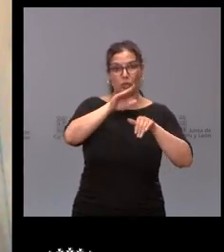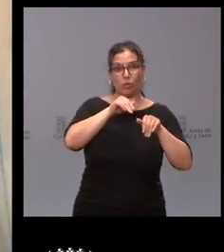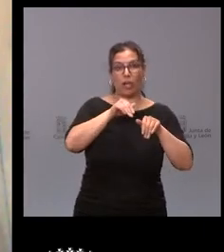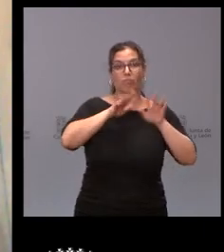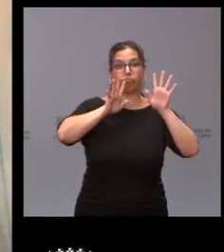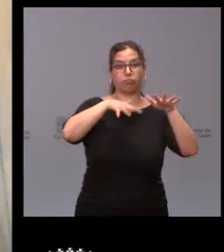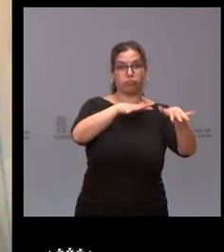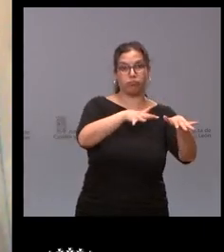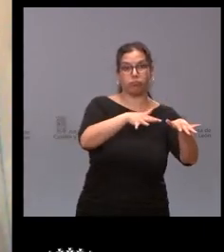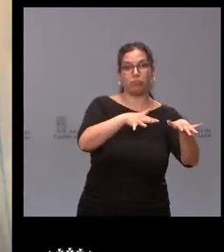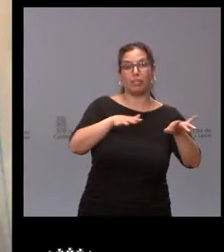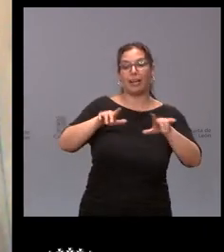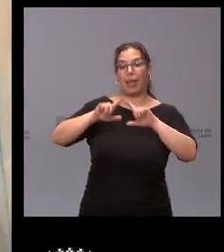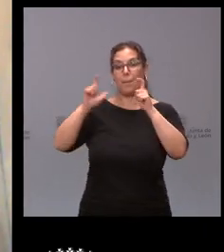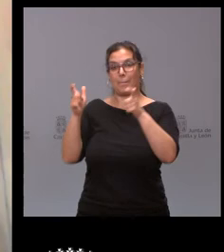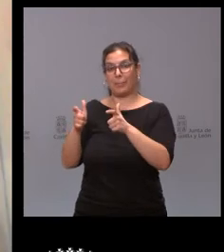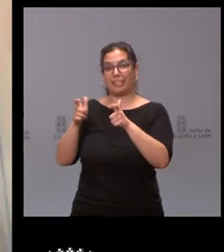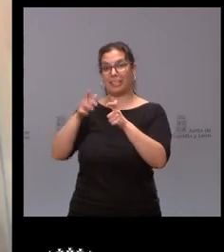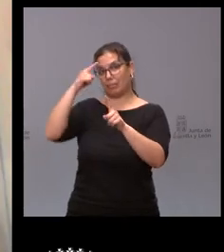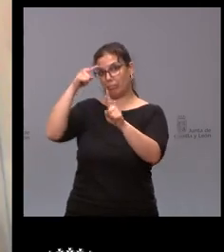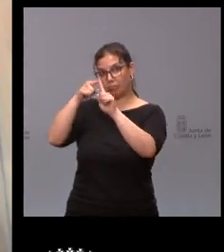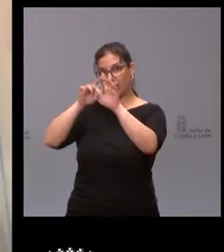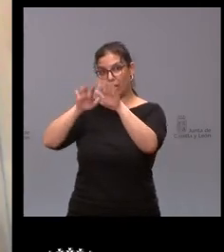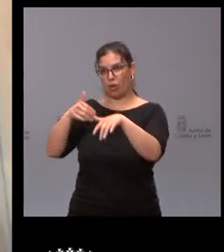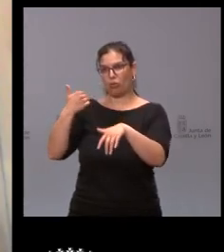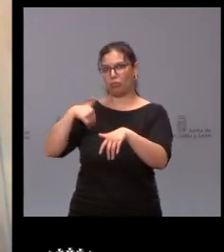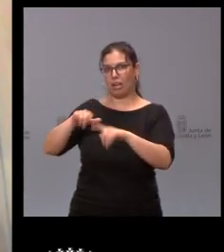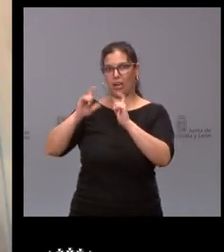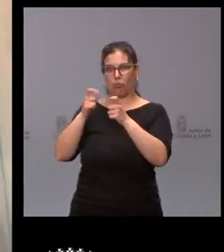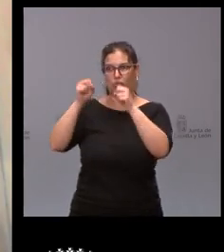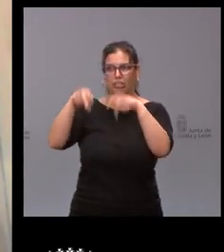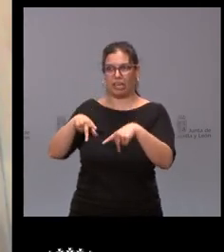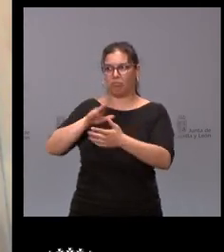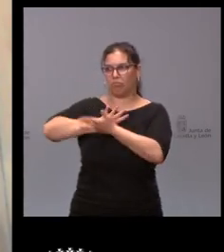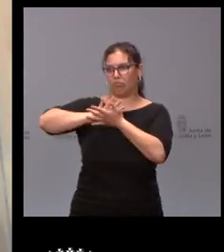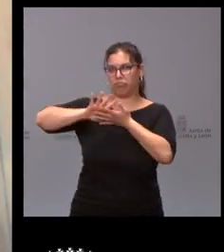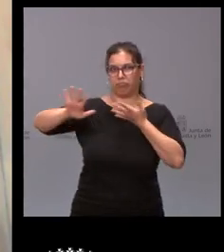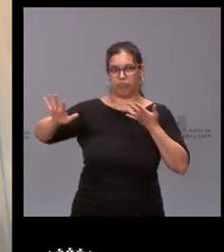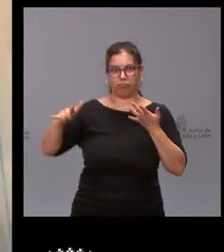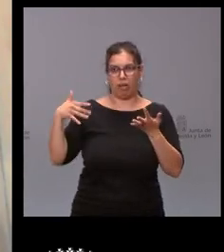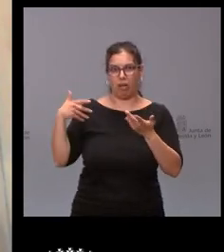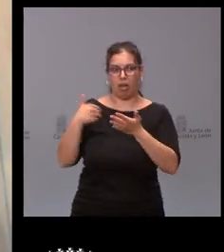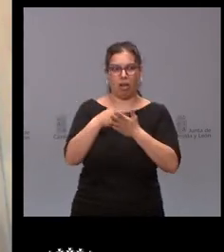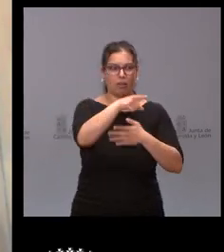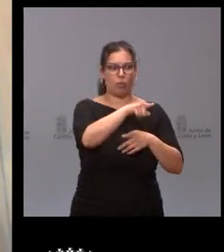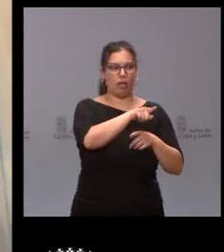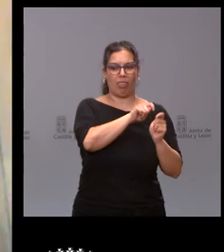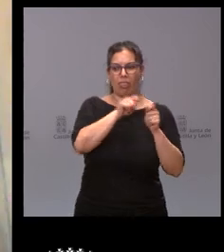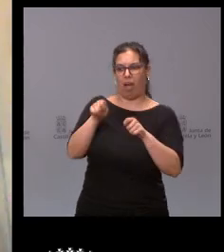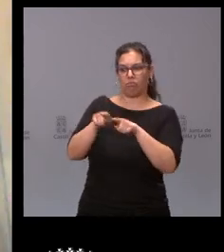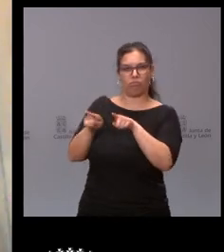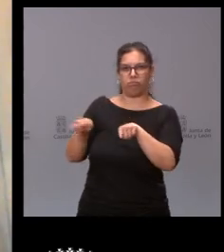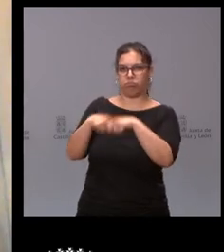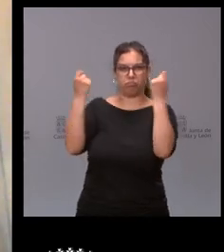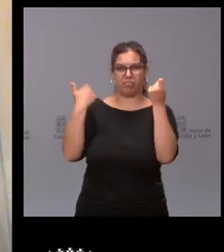a de que en realidad la mesa por León hace más de año y medio que no se celebra no se ha reunido desde todo ese tiempo pero el presidente de la diputación